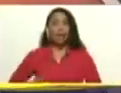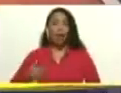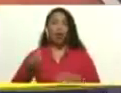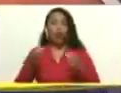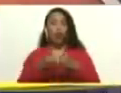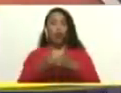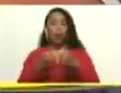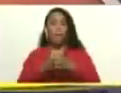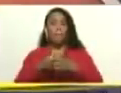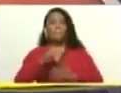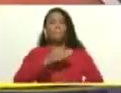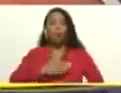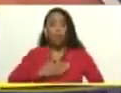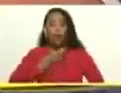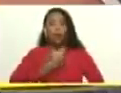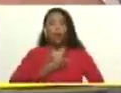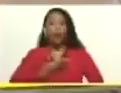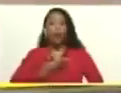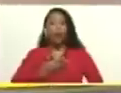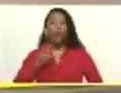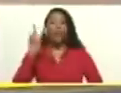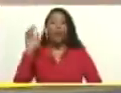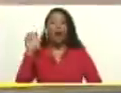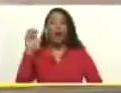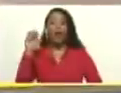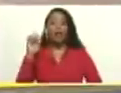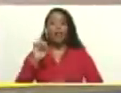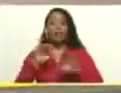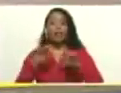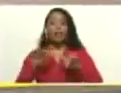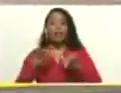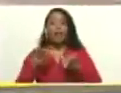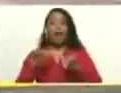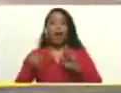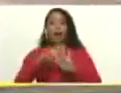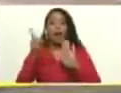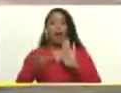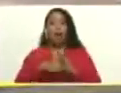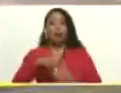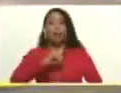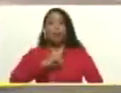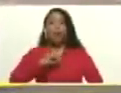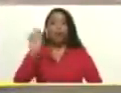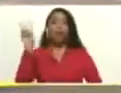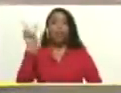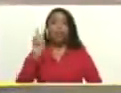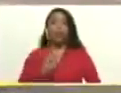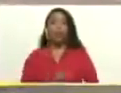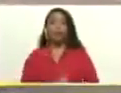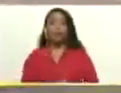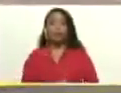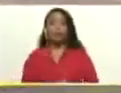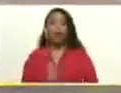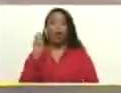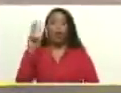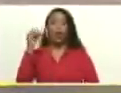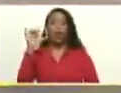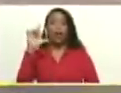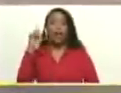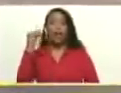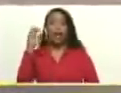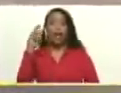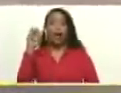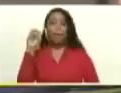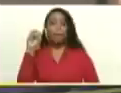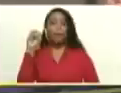Podemos. Vanessa Montero, secretaria general del Movimiento Somos Venezuela. William Benavides, secretario general